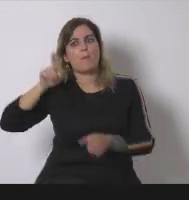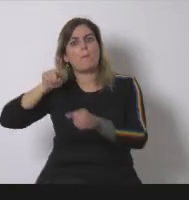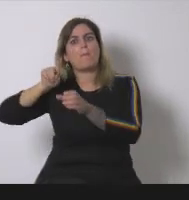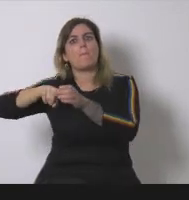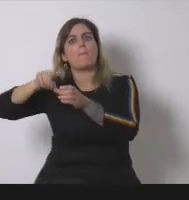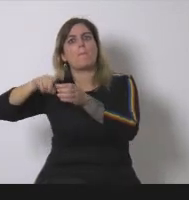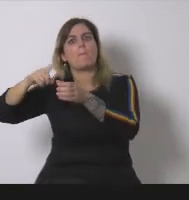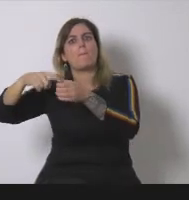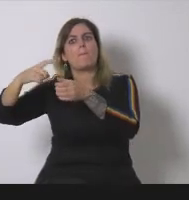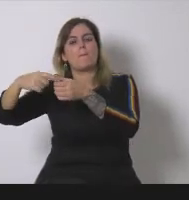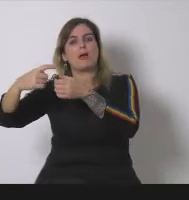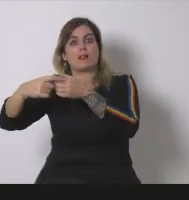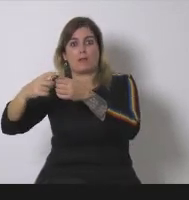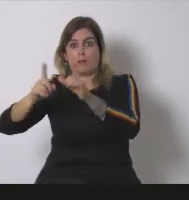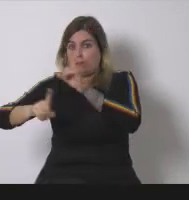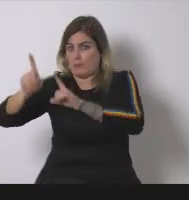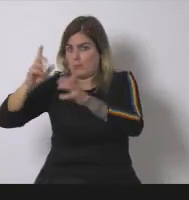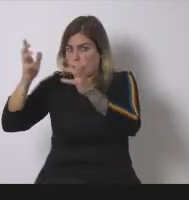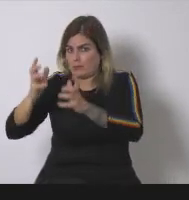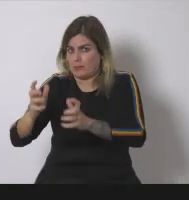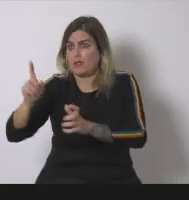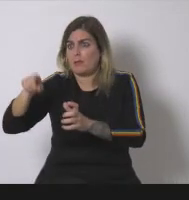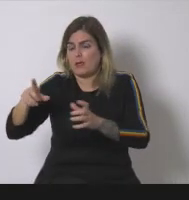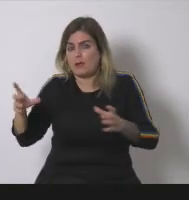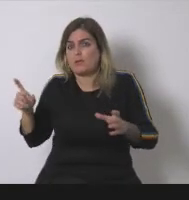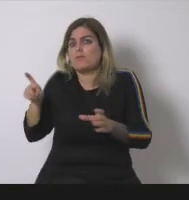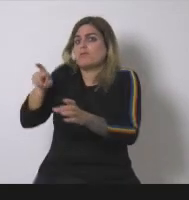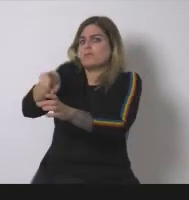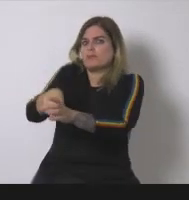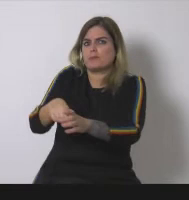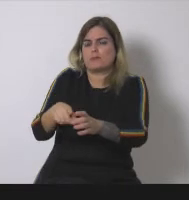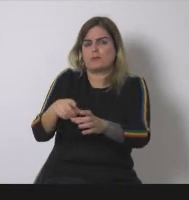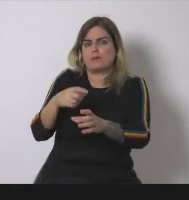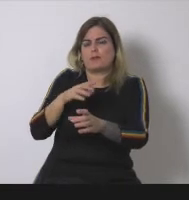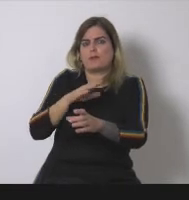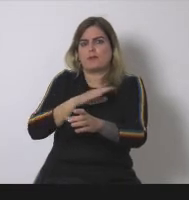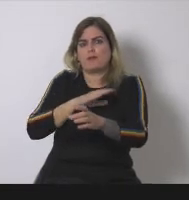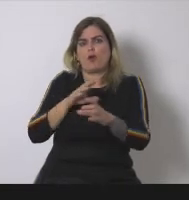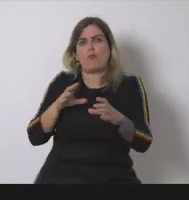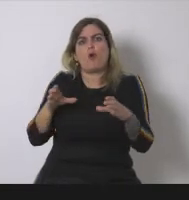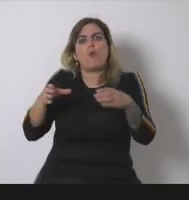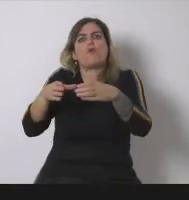de la que dependía la propia presa hidráulica que ellos pretendían gestionar